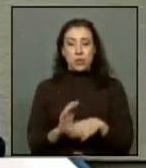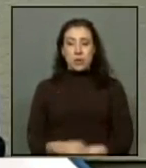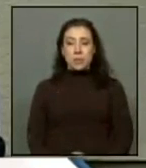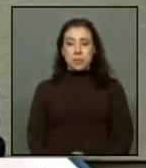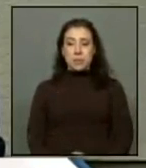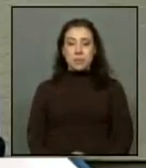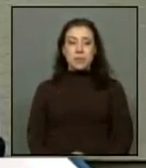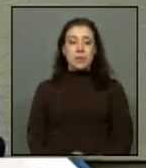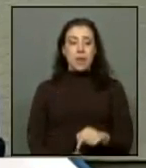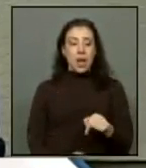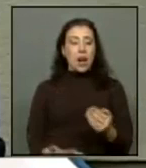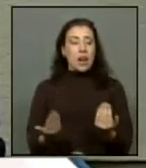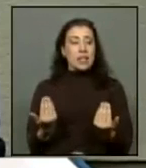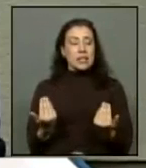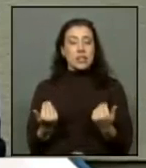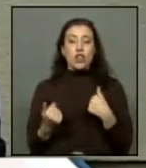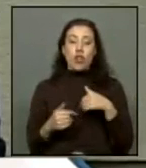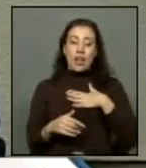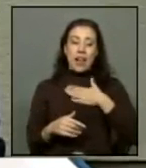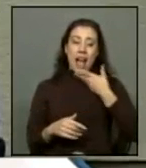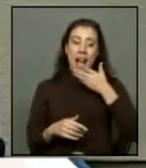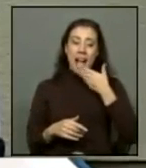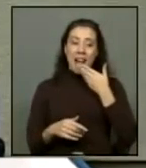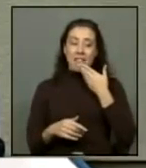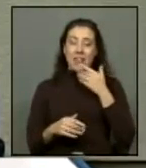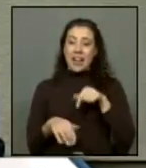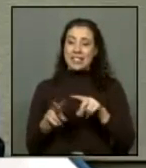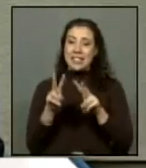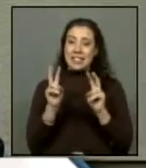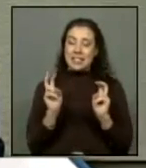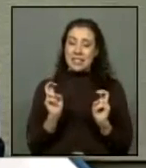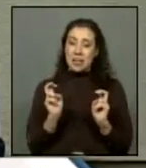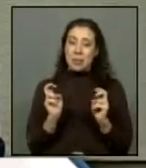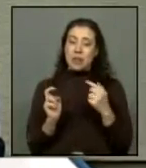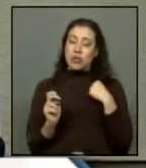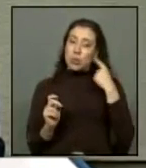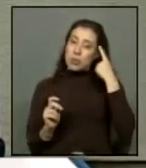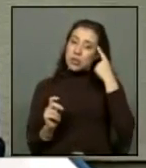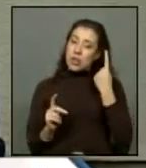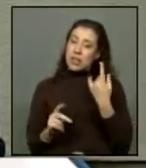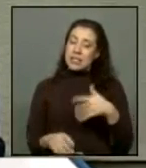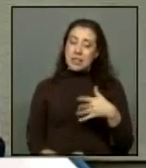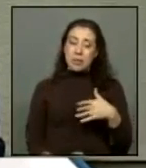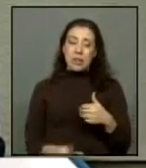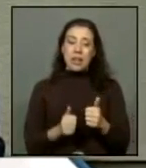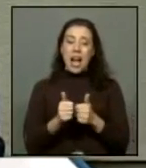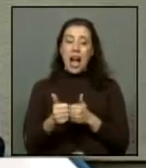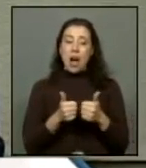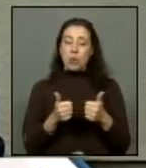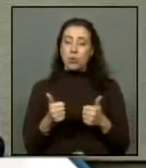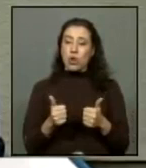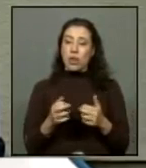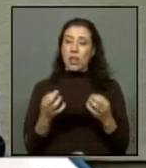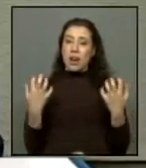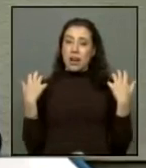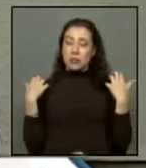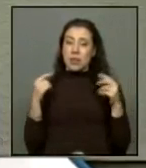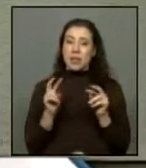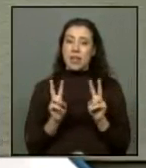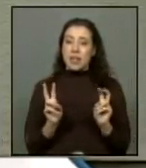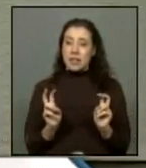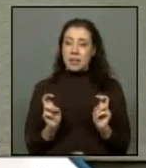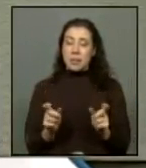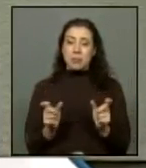Presidenta, hoy creí necesario ocupar mi tiempo de incidentes en este tema, pues me parece que es prioritario que las autoridades con facultades en la materia